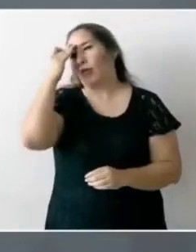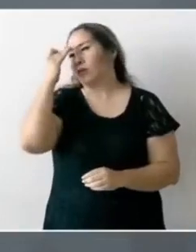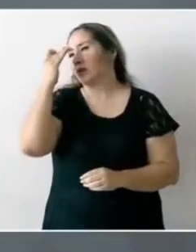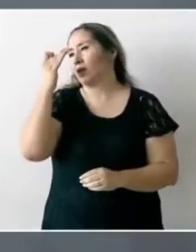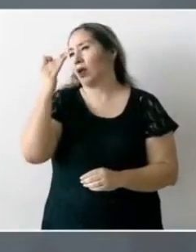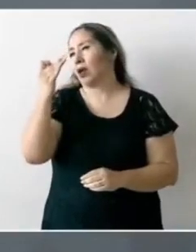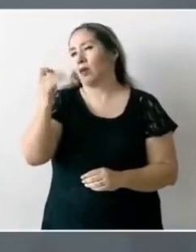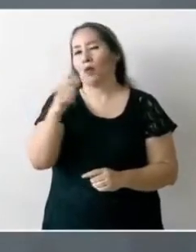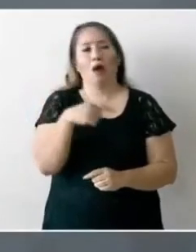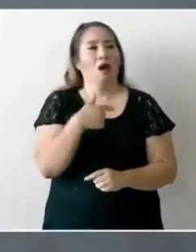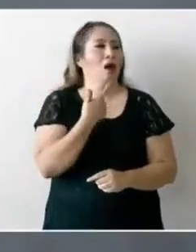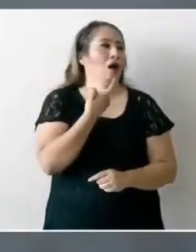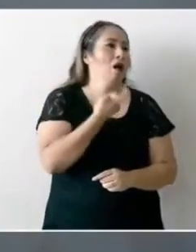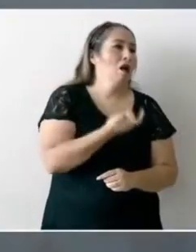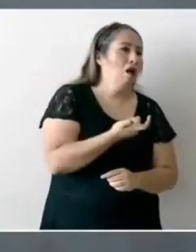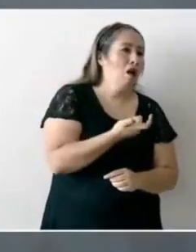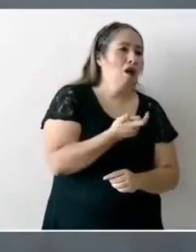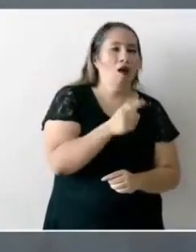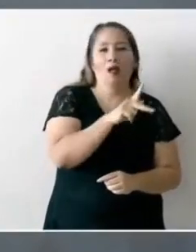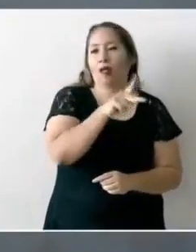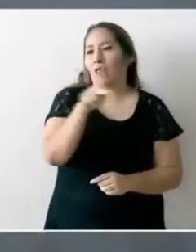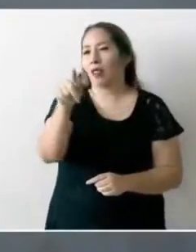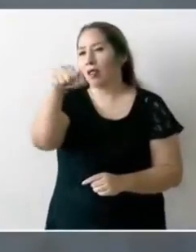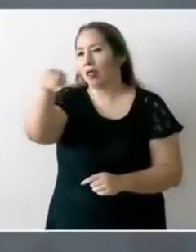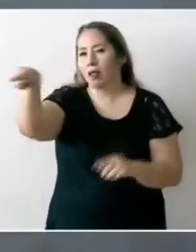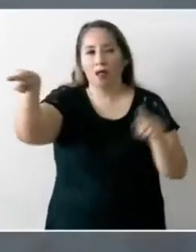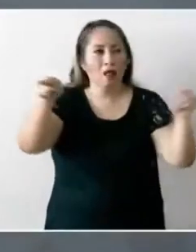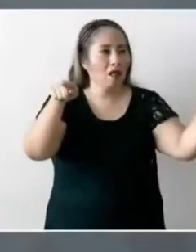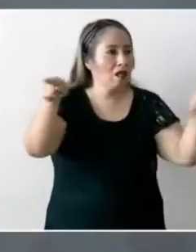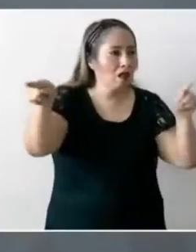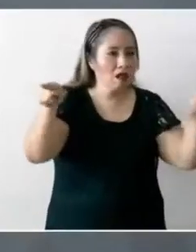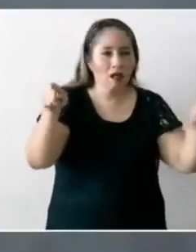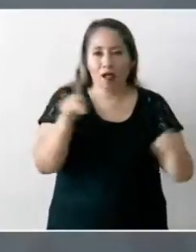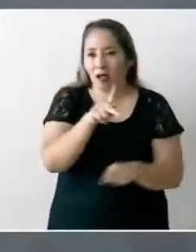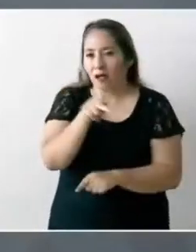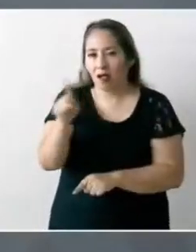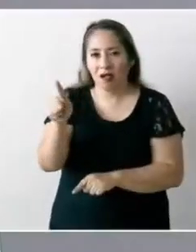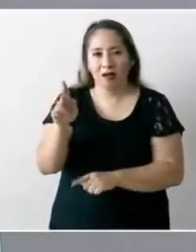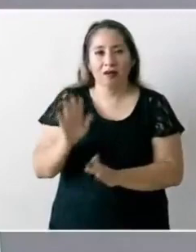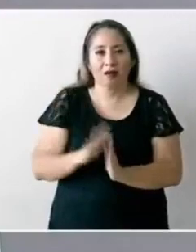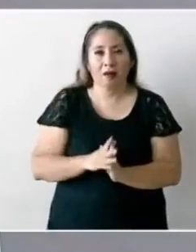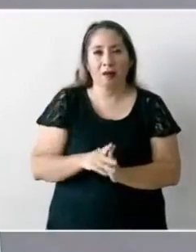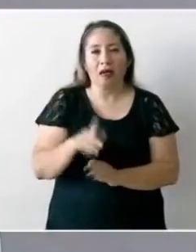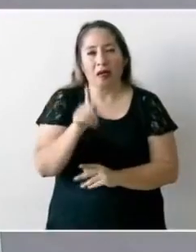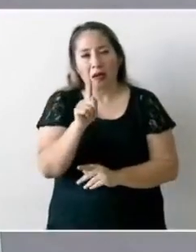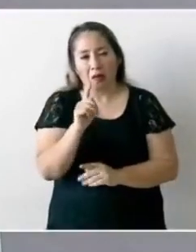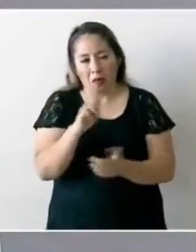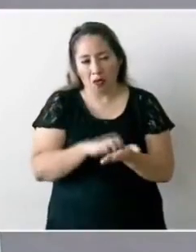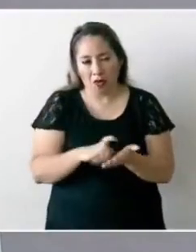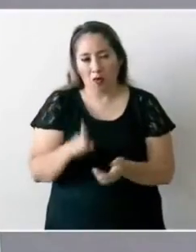de los ciudadanos y que si una obra